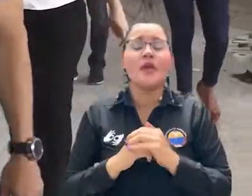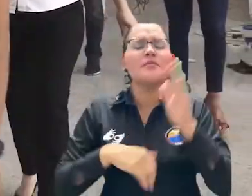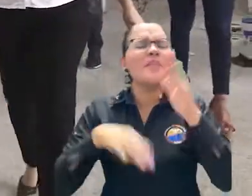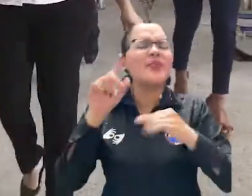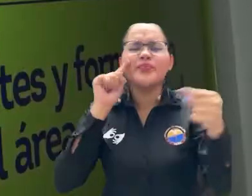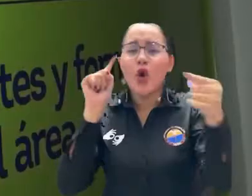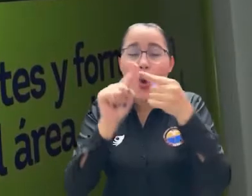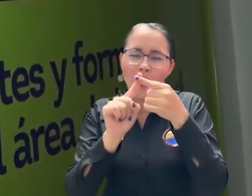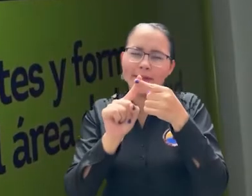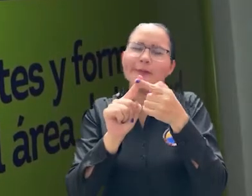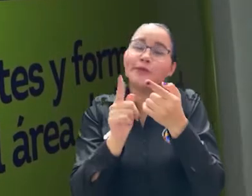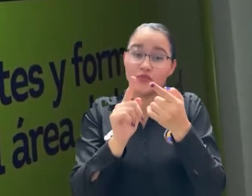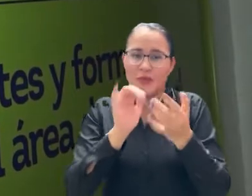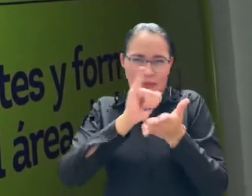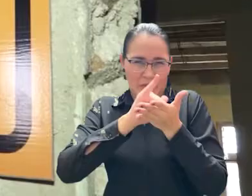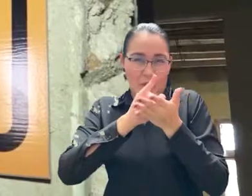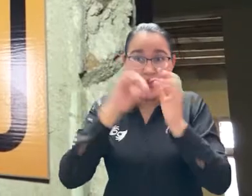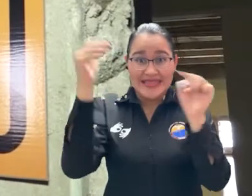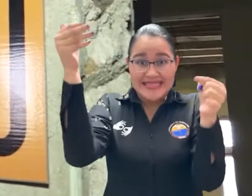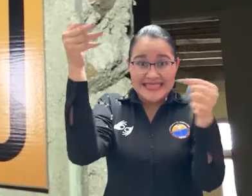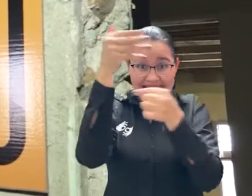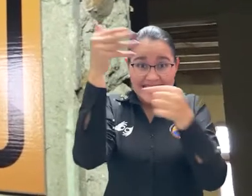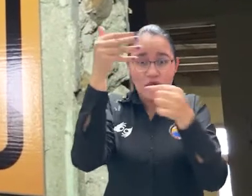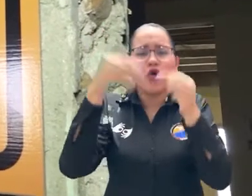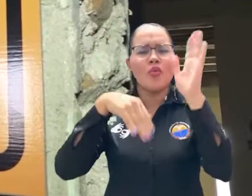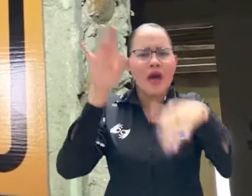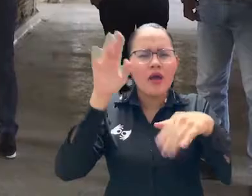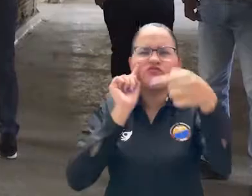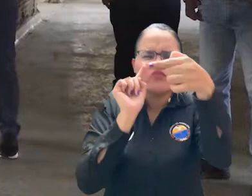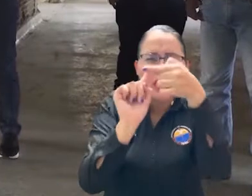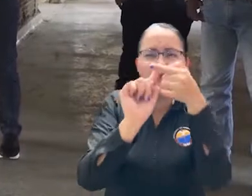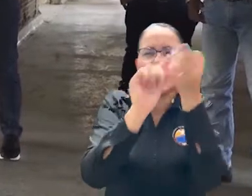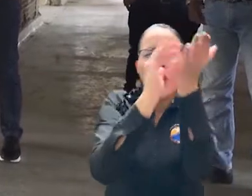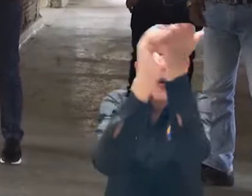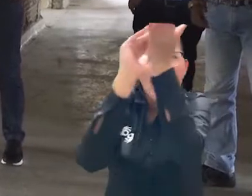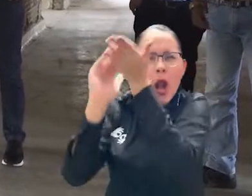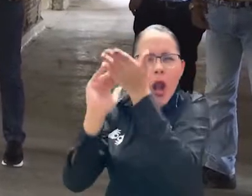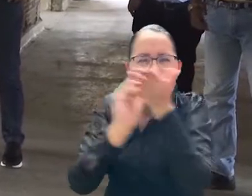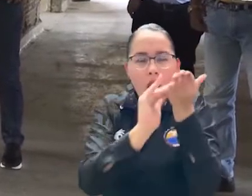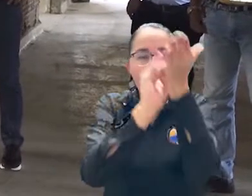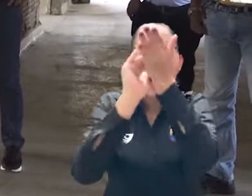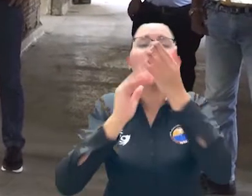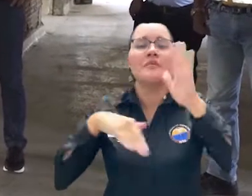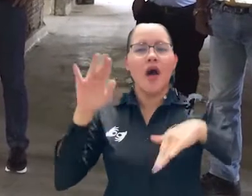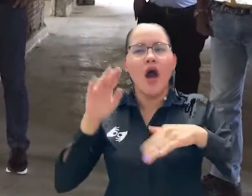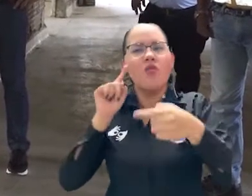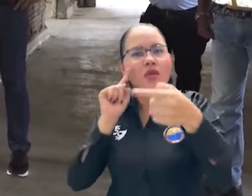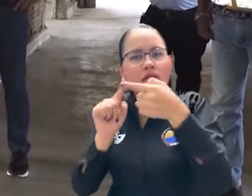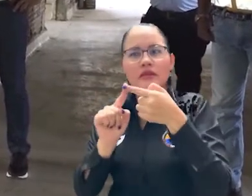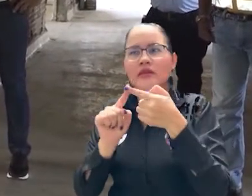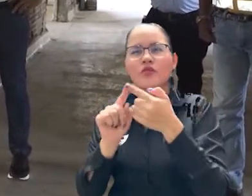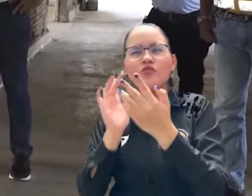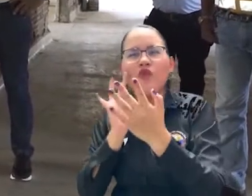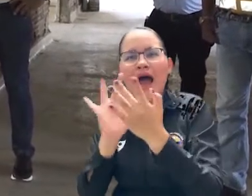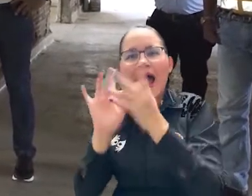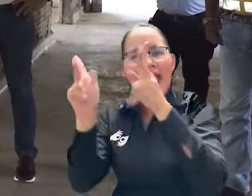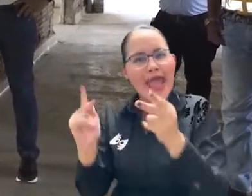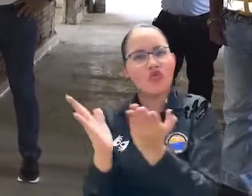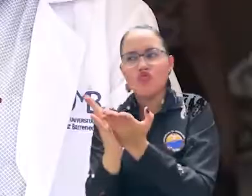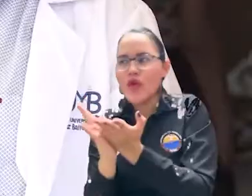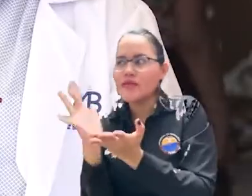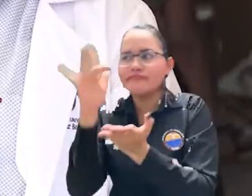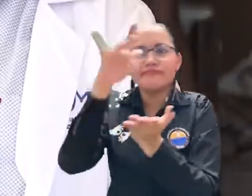adecuar el piso sexto, incrementar la academia en la institución como hospital universitario que somos. La segunda